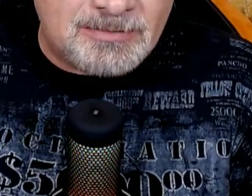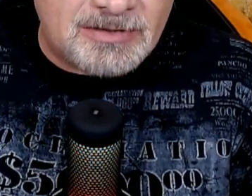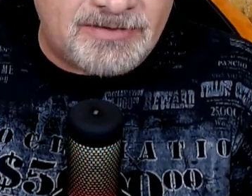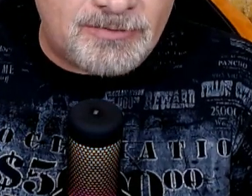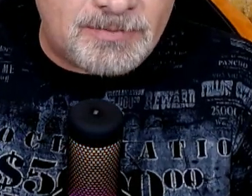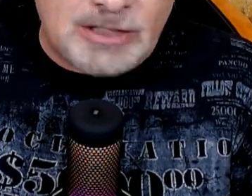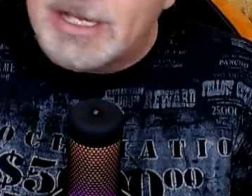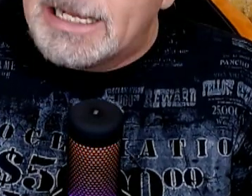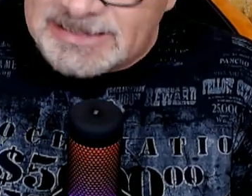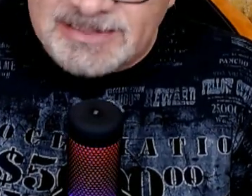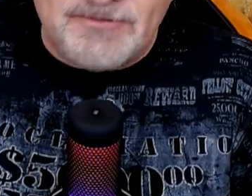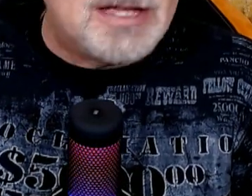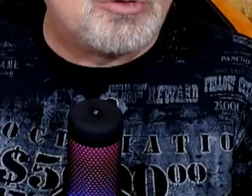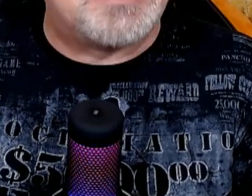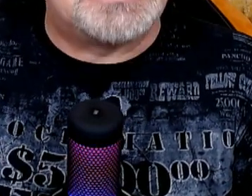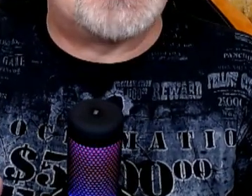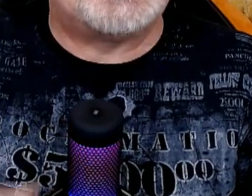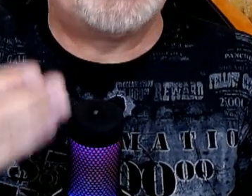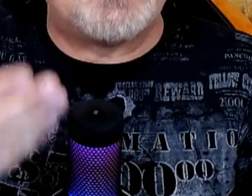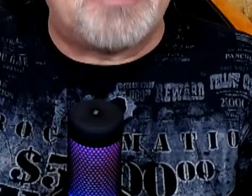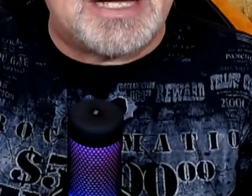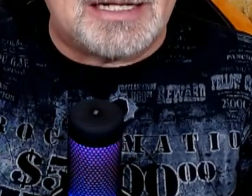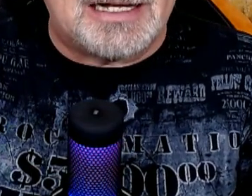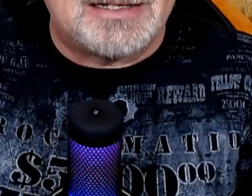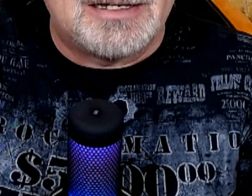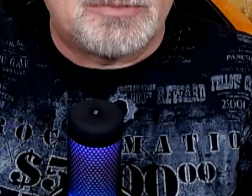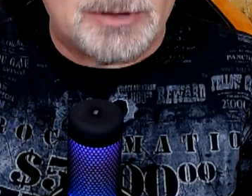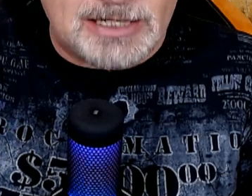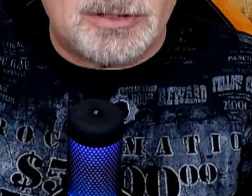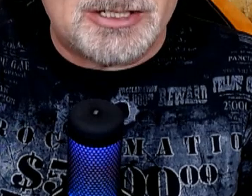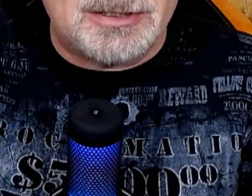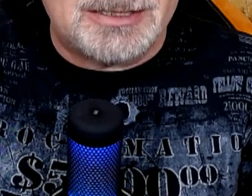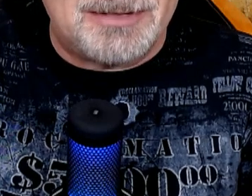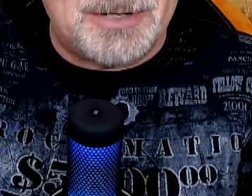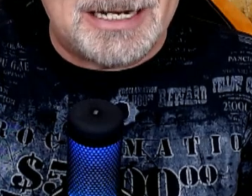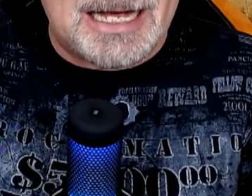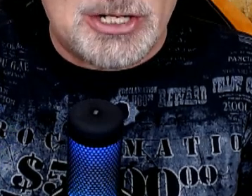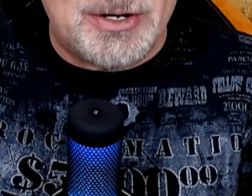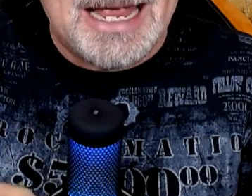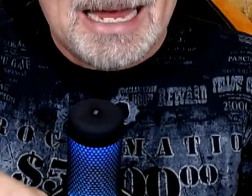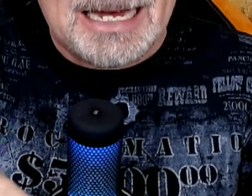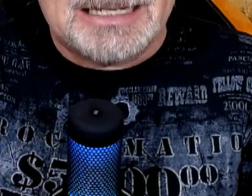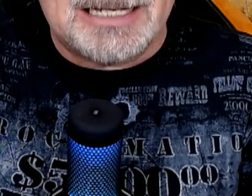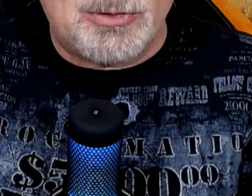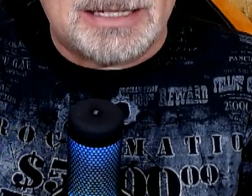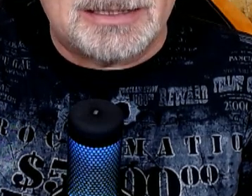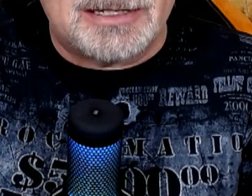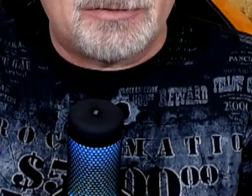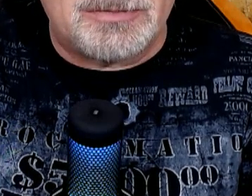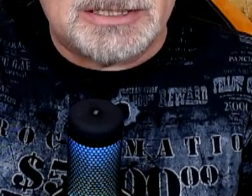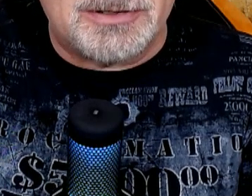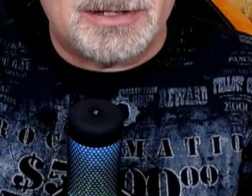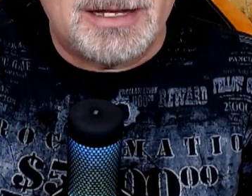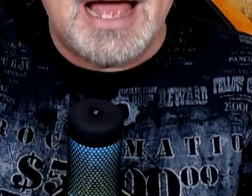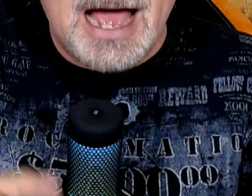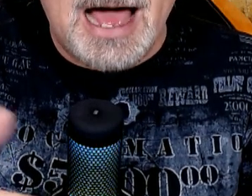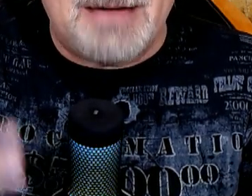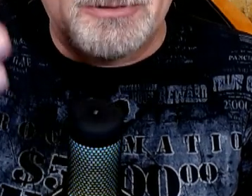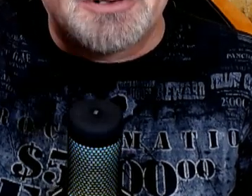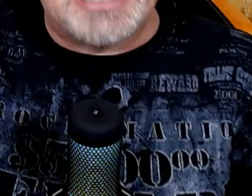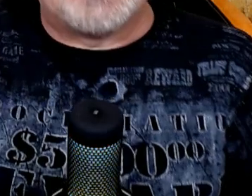se mantenga mejor informado si está en facebook manita arriba y comparta porque conexión está al pie del cañón en esta cuarta transformación